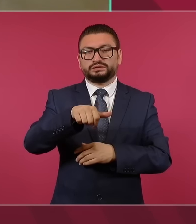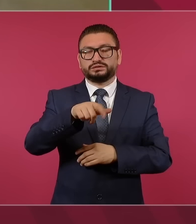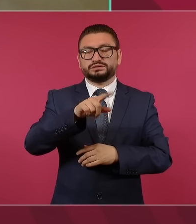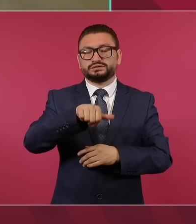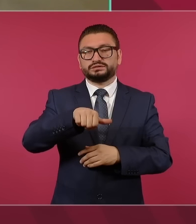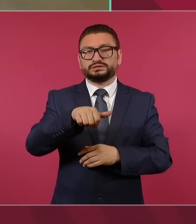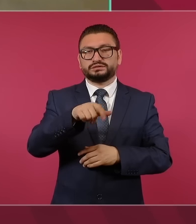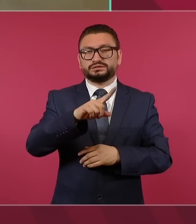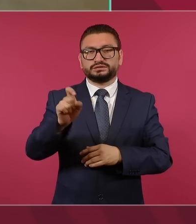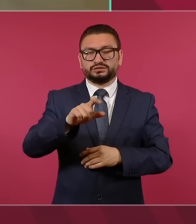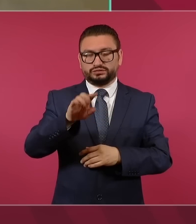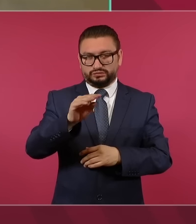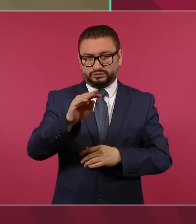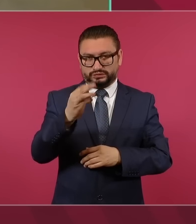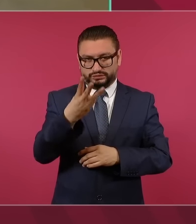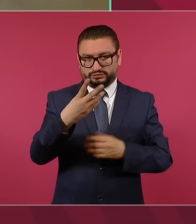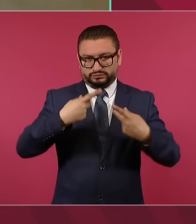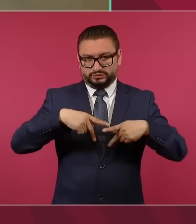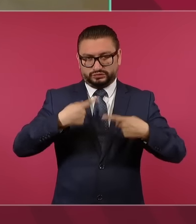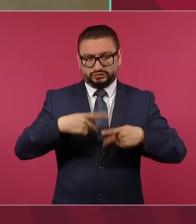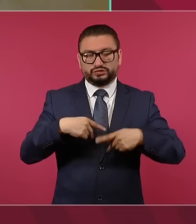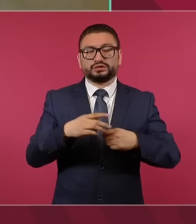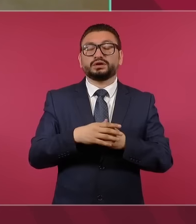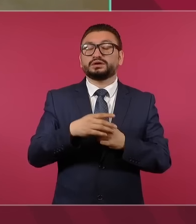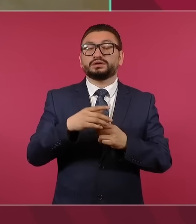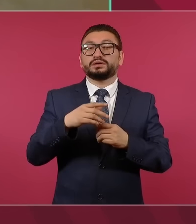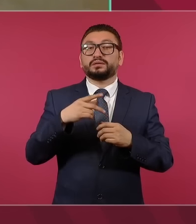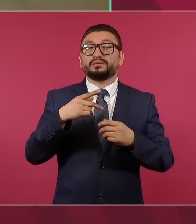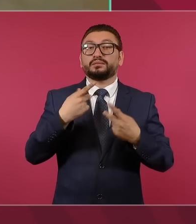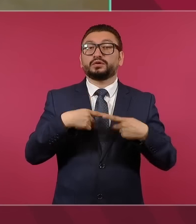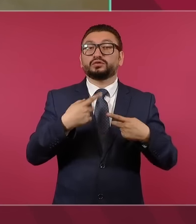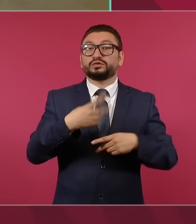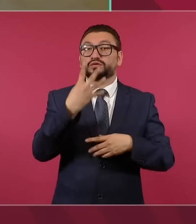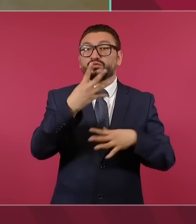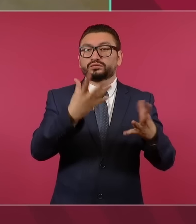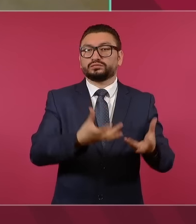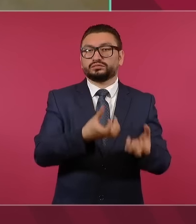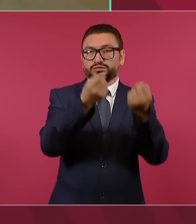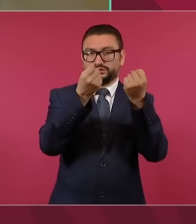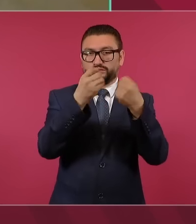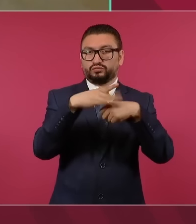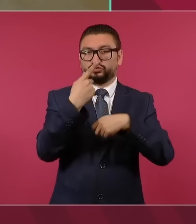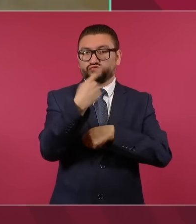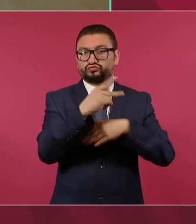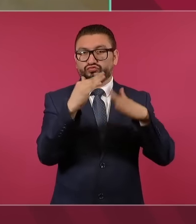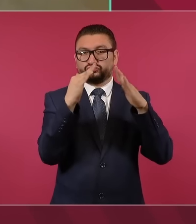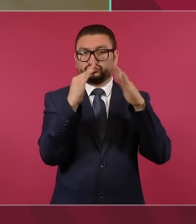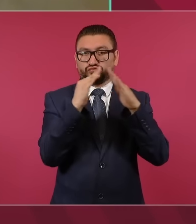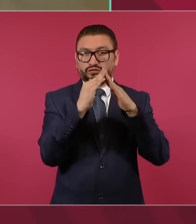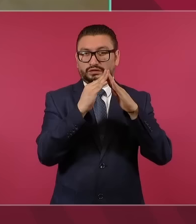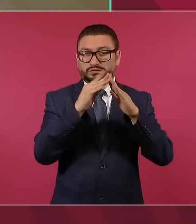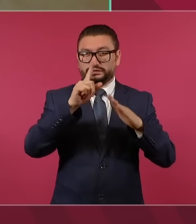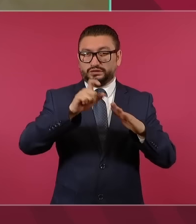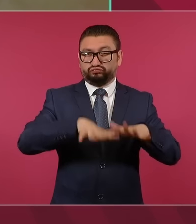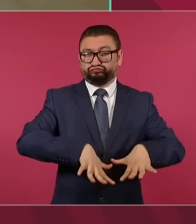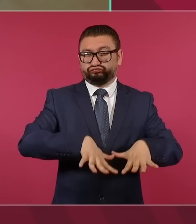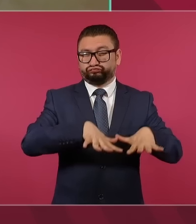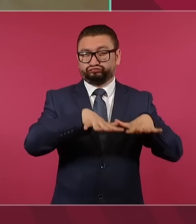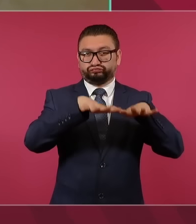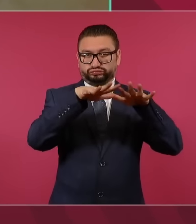personas. Han sido rescatadas 4 personas que estaban en su casa con inundación,